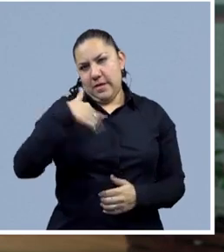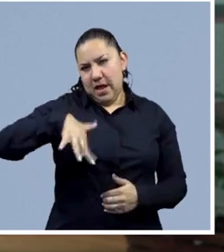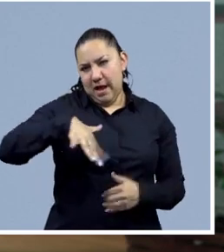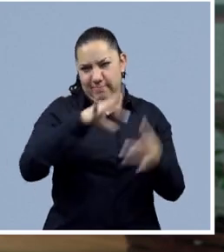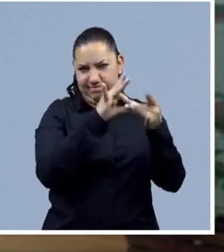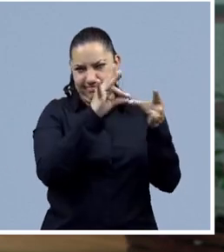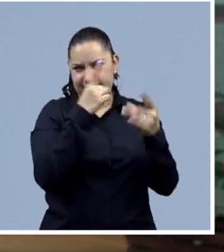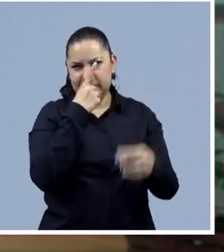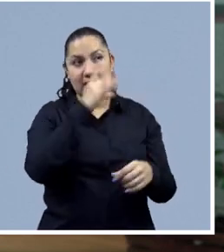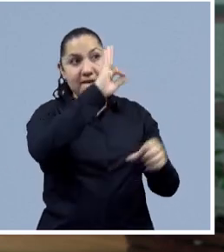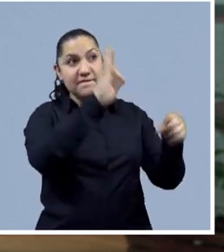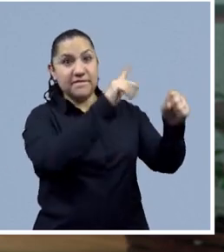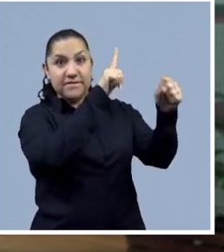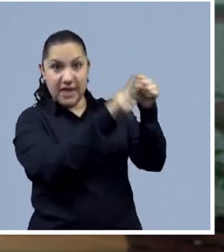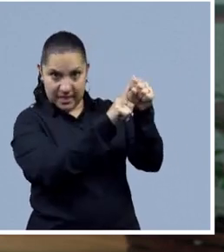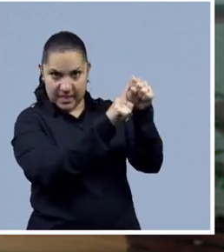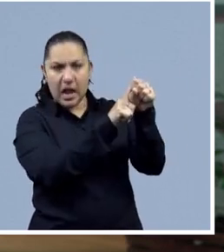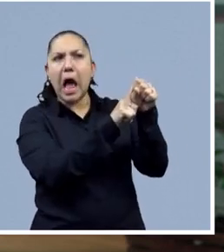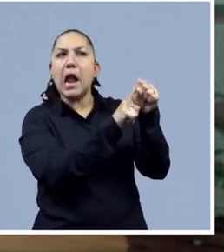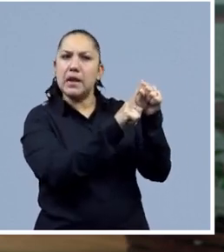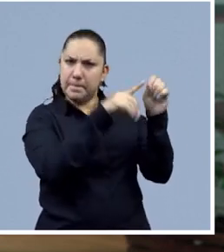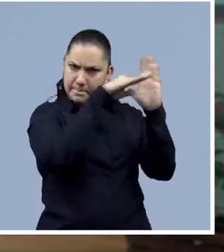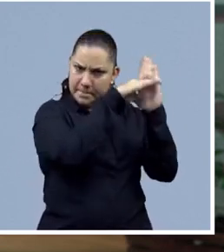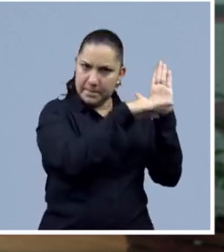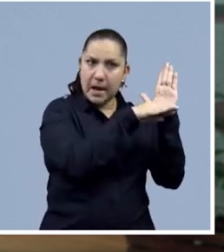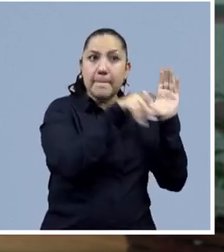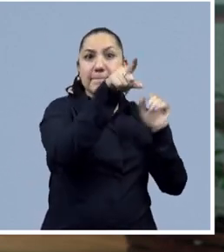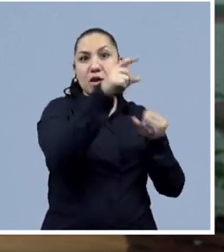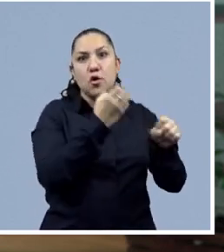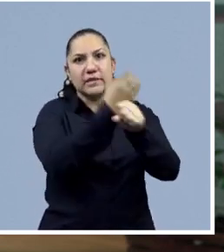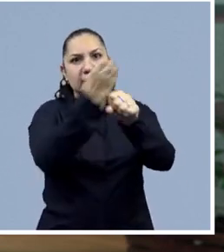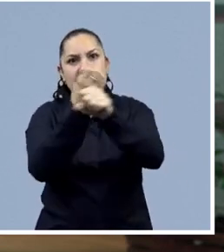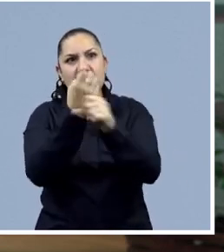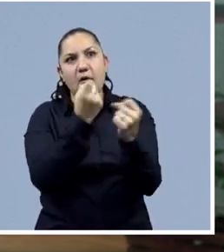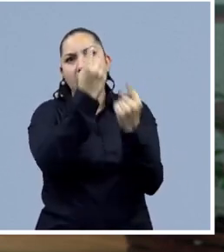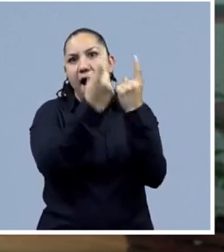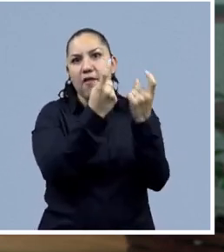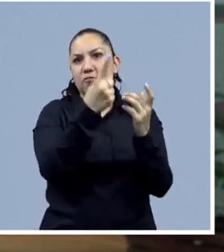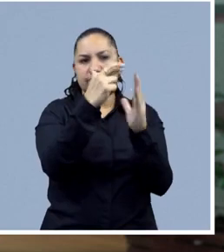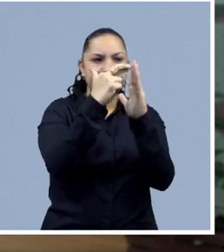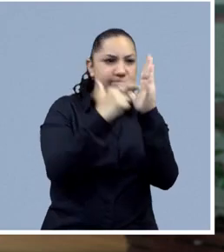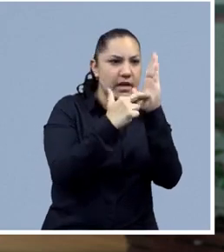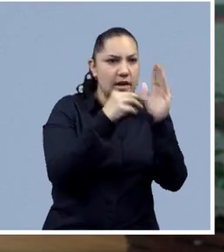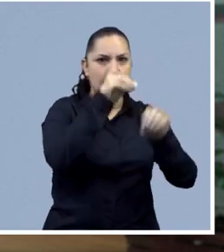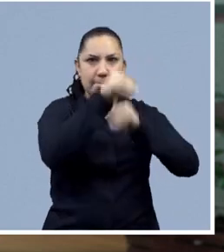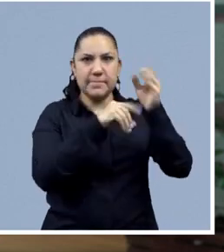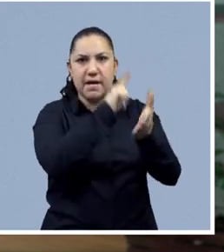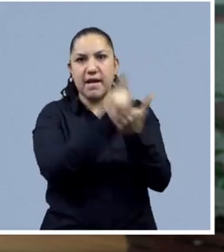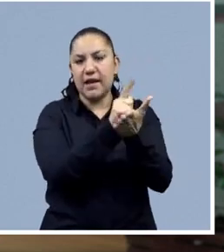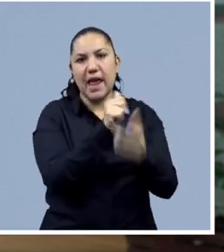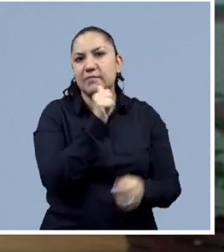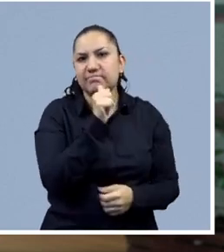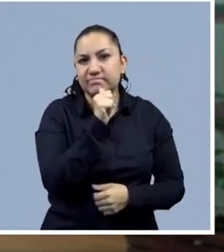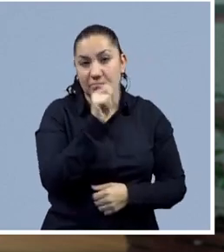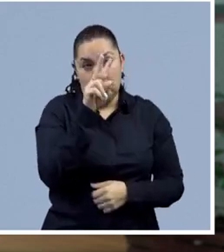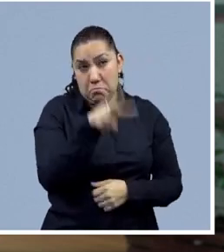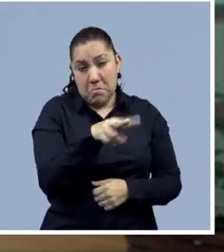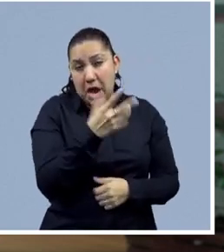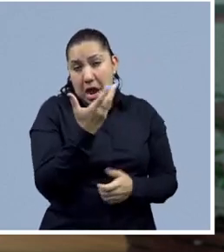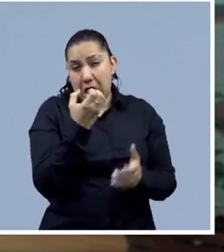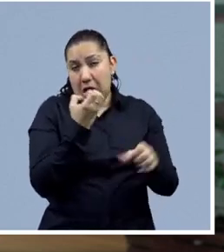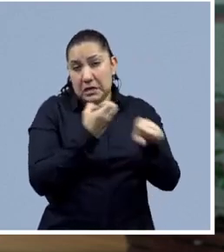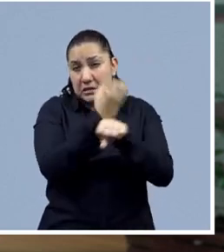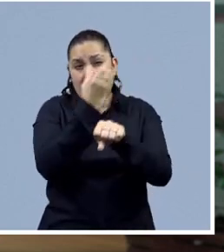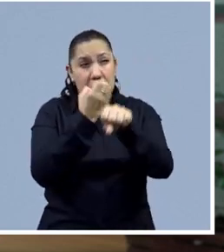hace rato, o a nivel federal y a nivel estatal, vemos que hay estados que todavía no lo regulan, de hecho son muy pocos los estados que han